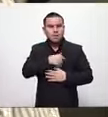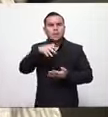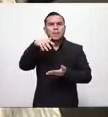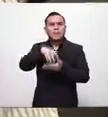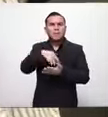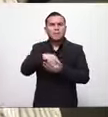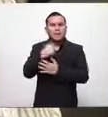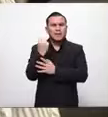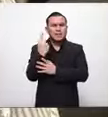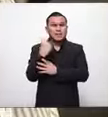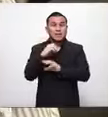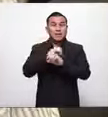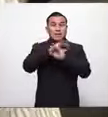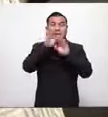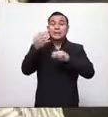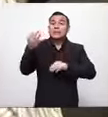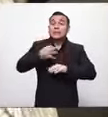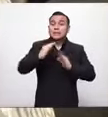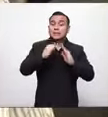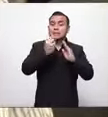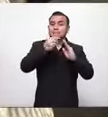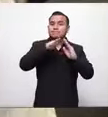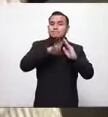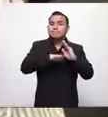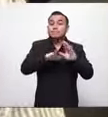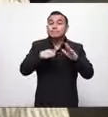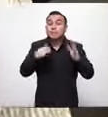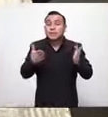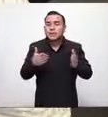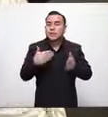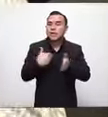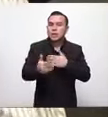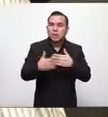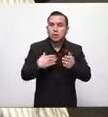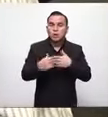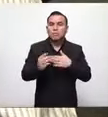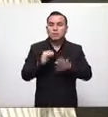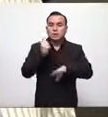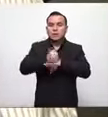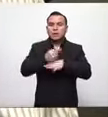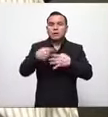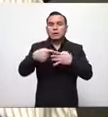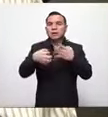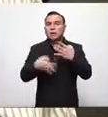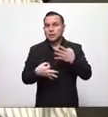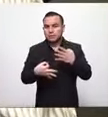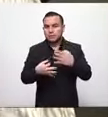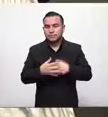entender la necesidad de quedarse en su casa independientemente de que haya legislación